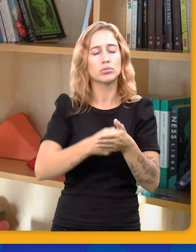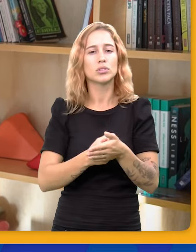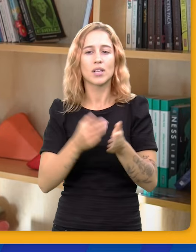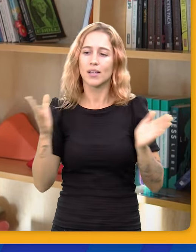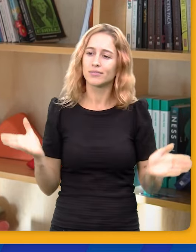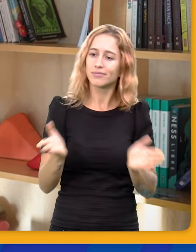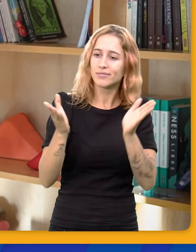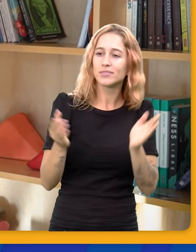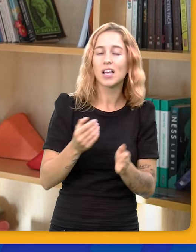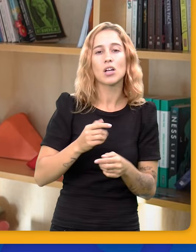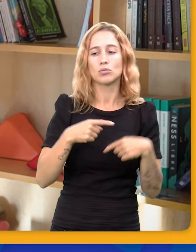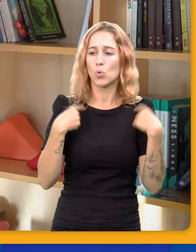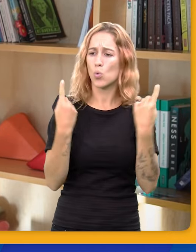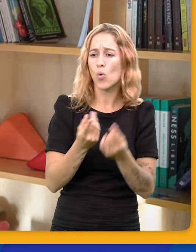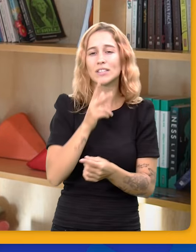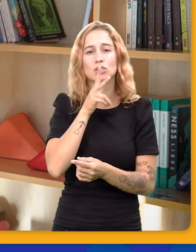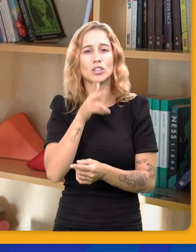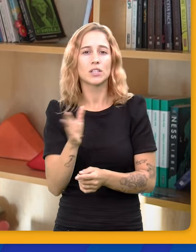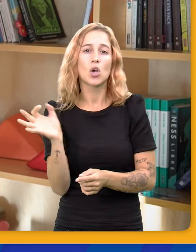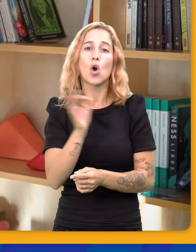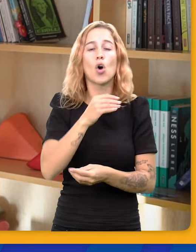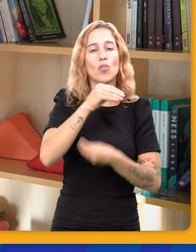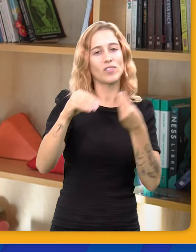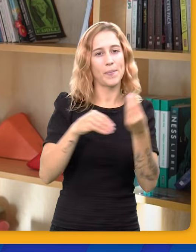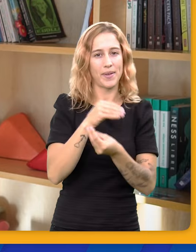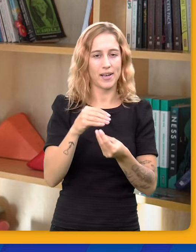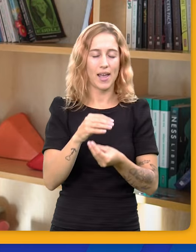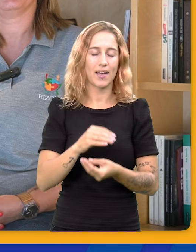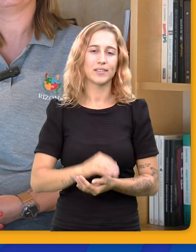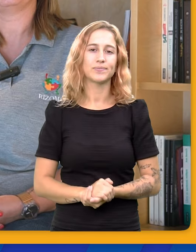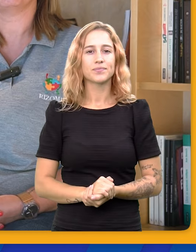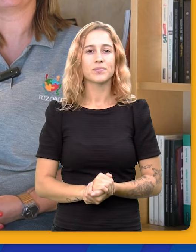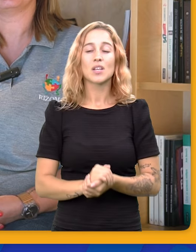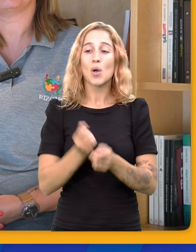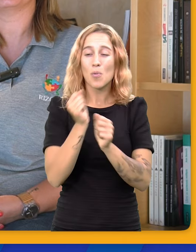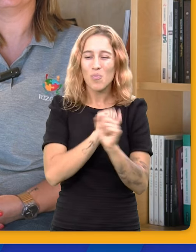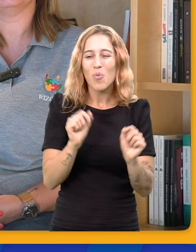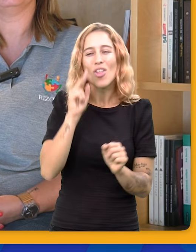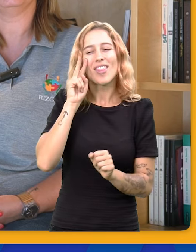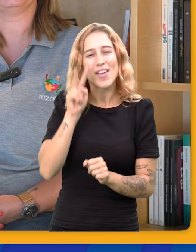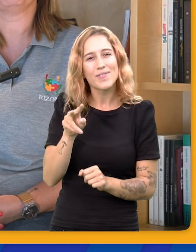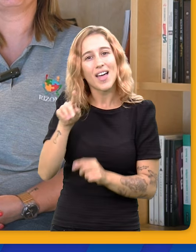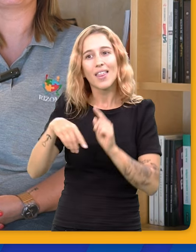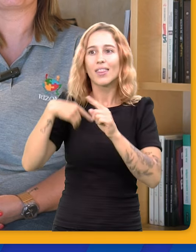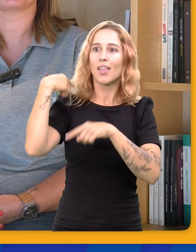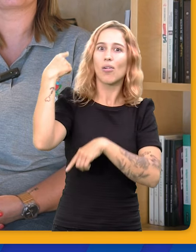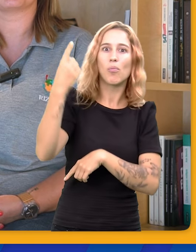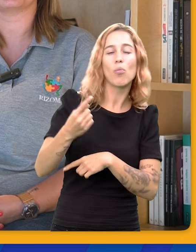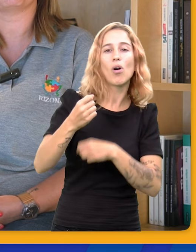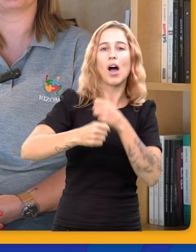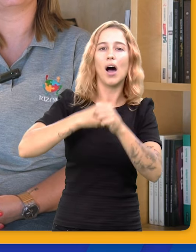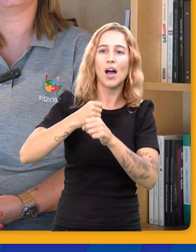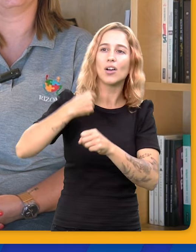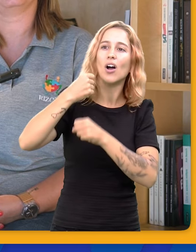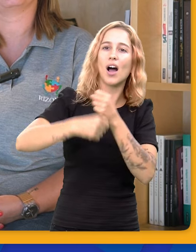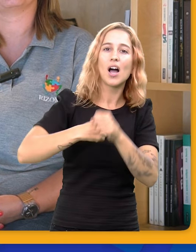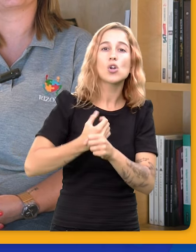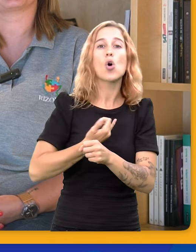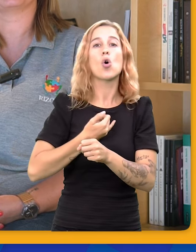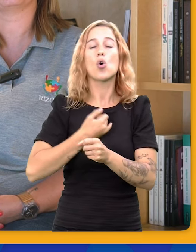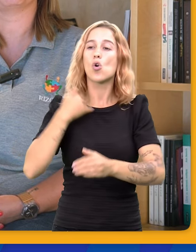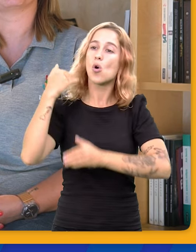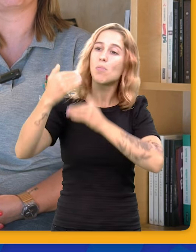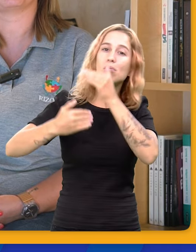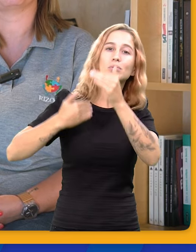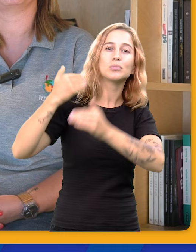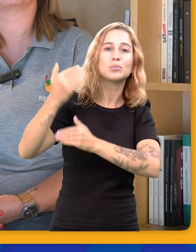fuerzas y sacar adelante a nuestros hijos o a nuestros familiares. Y lo más gratificante es poder verlos después con